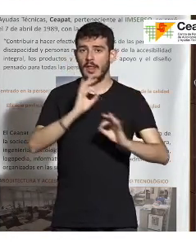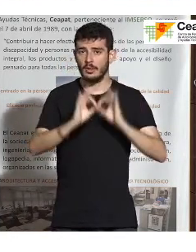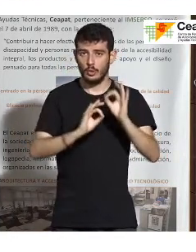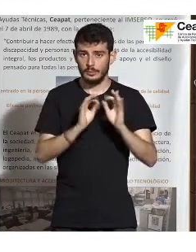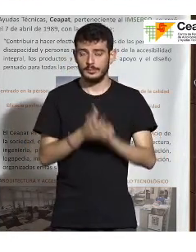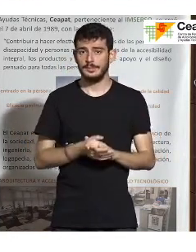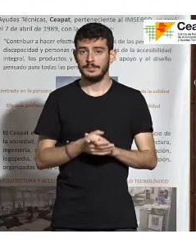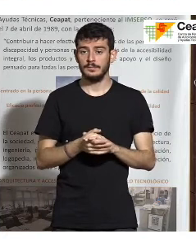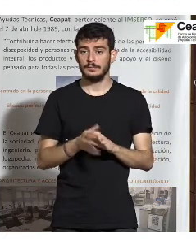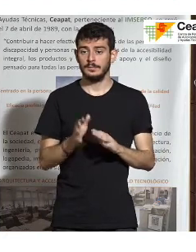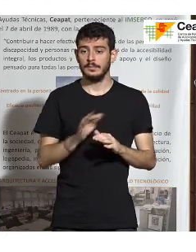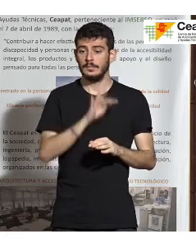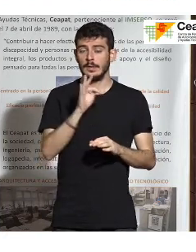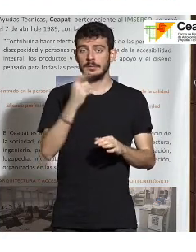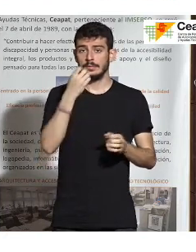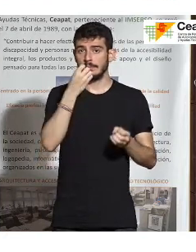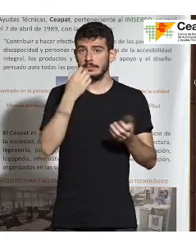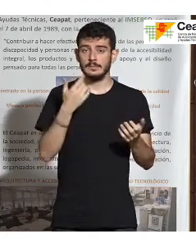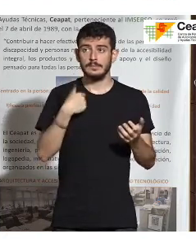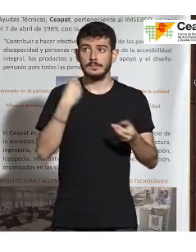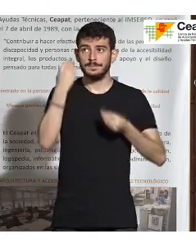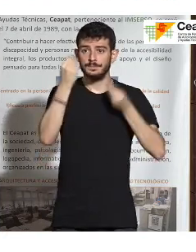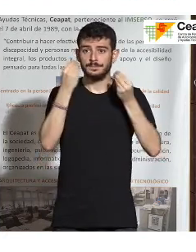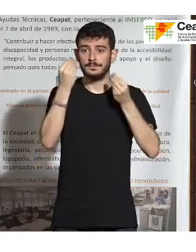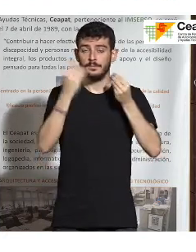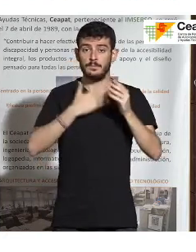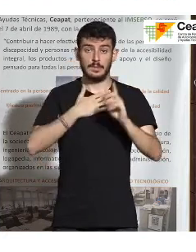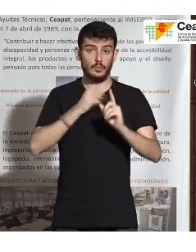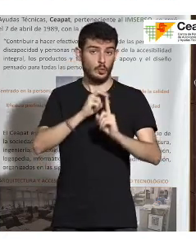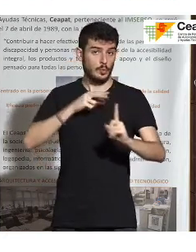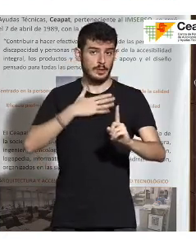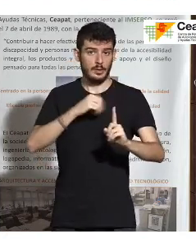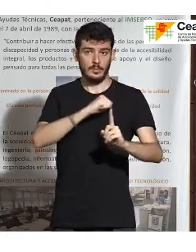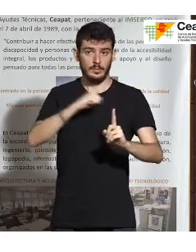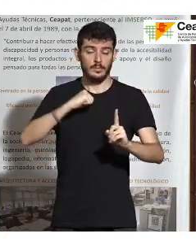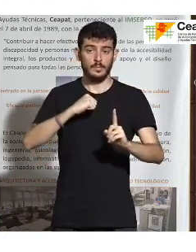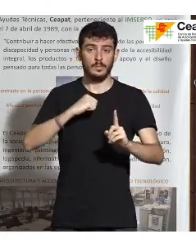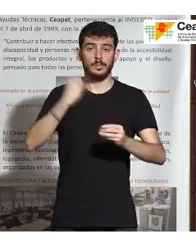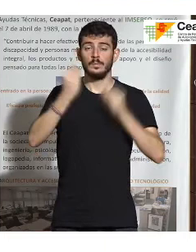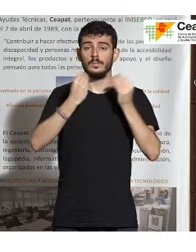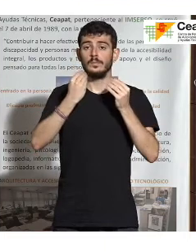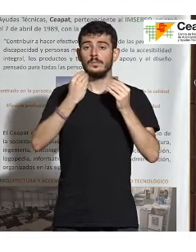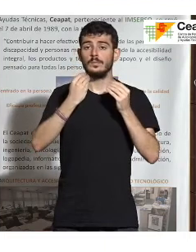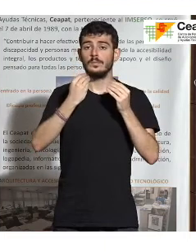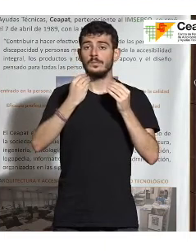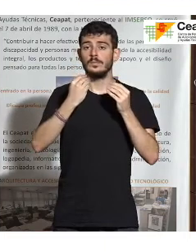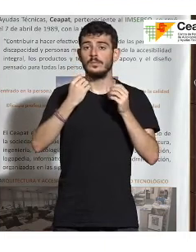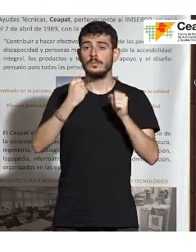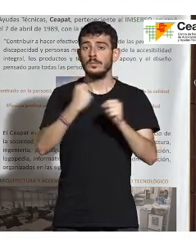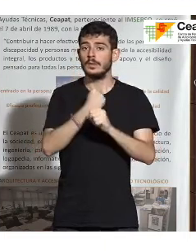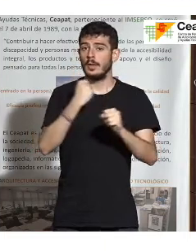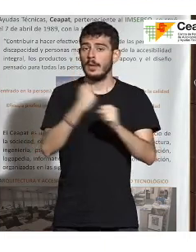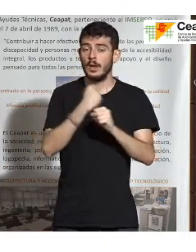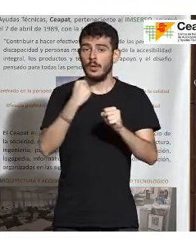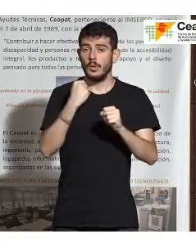y, bueno, pues yo diría que desde mi punto de vista ha sido un trabajo en el que ha